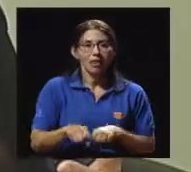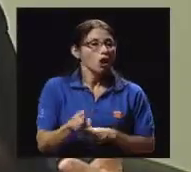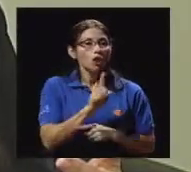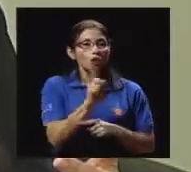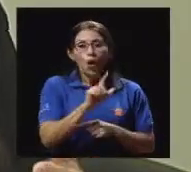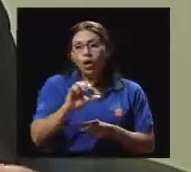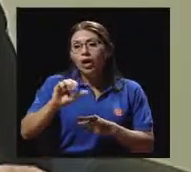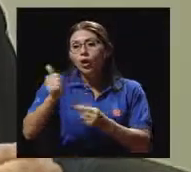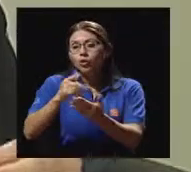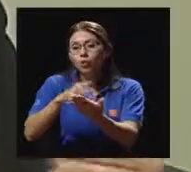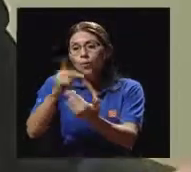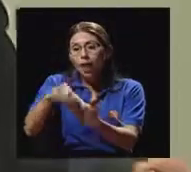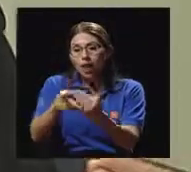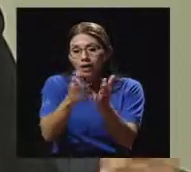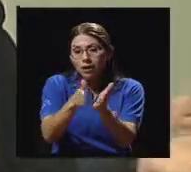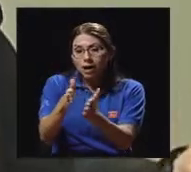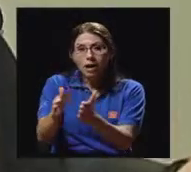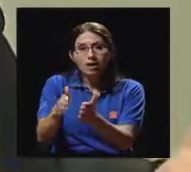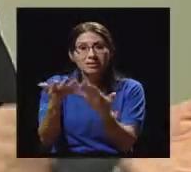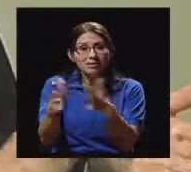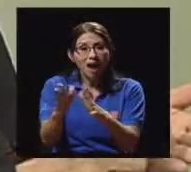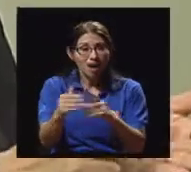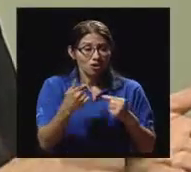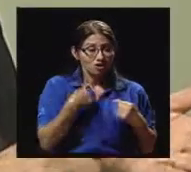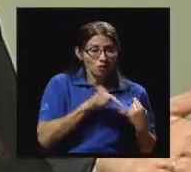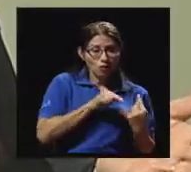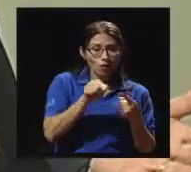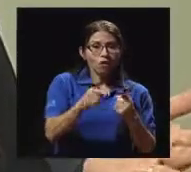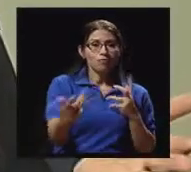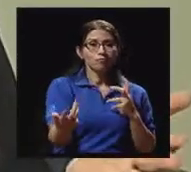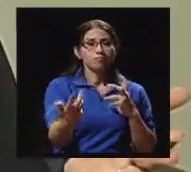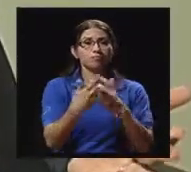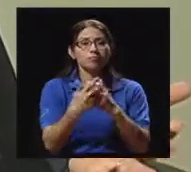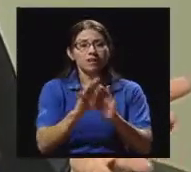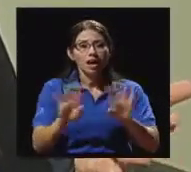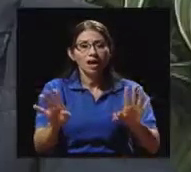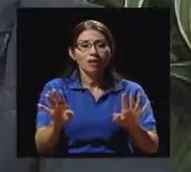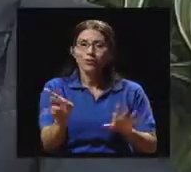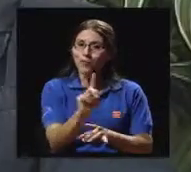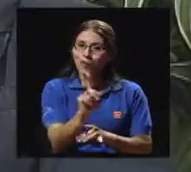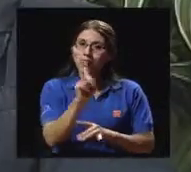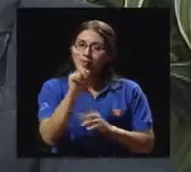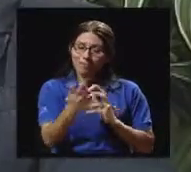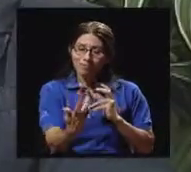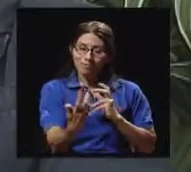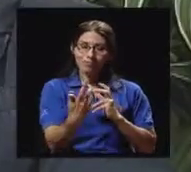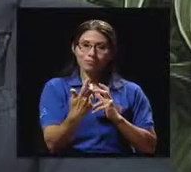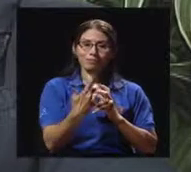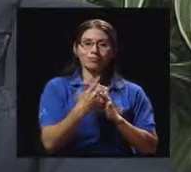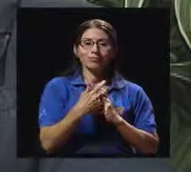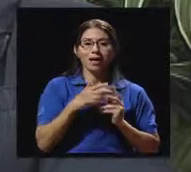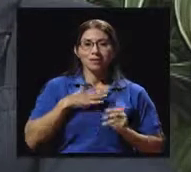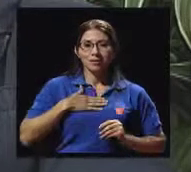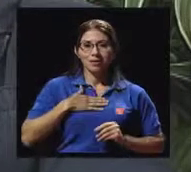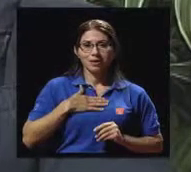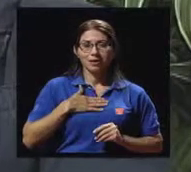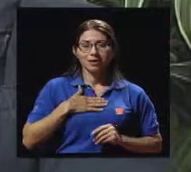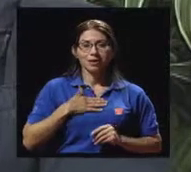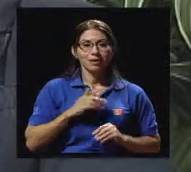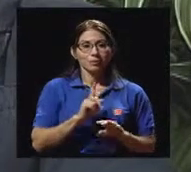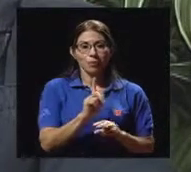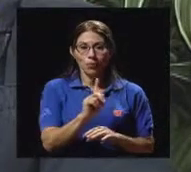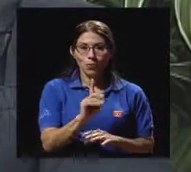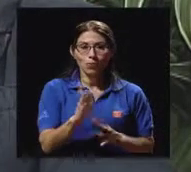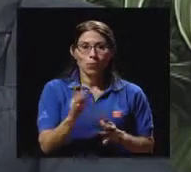lugares uno llega ya, tienen como el plan, nada más voy a ponerle las cargas y punto. Entonces usted empieza a hacer su plan y no,